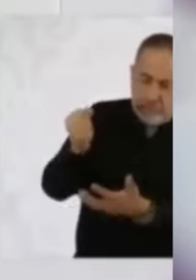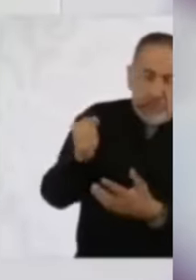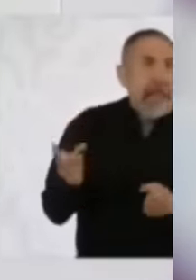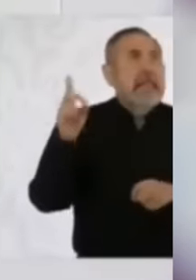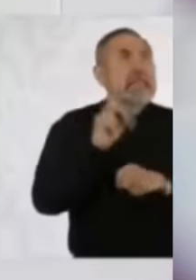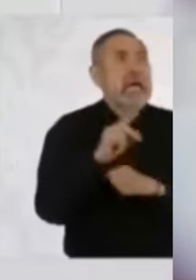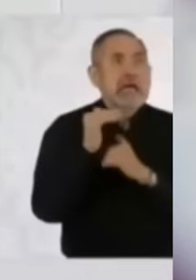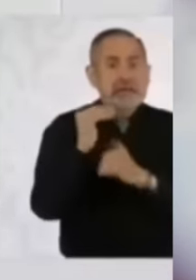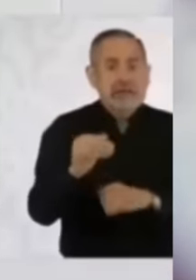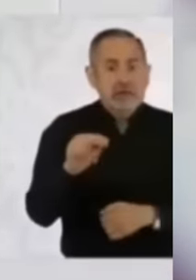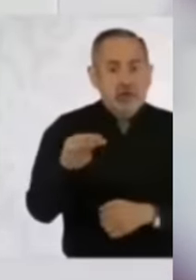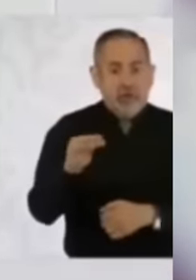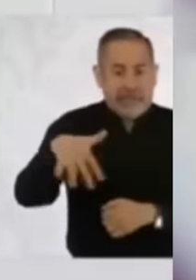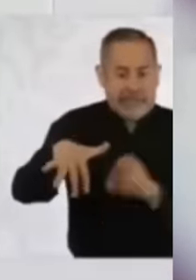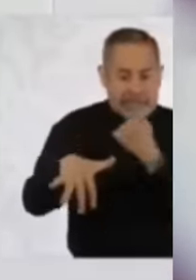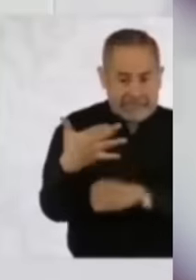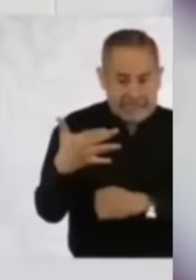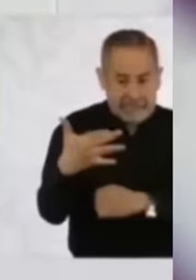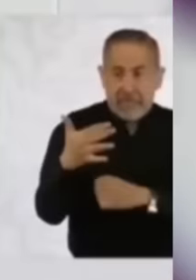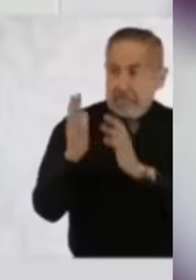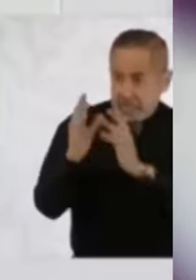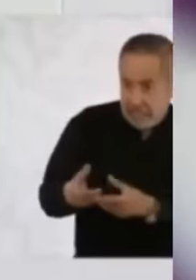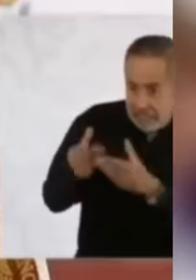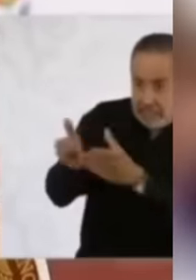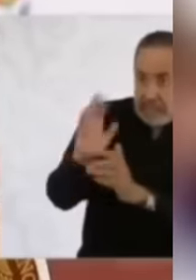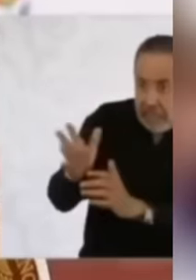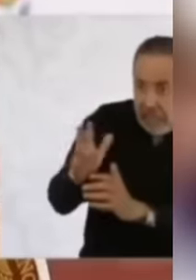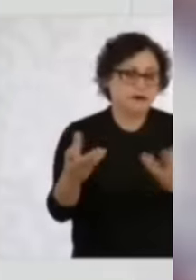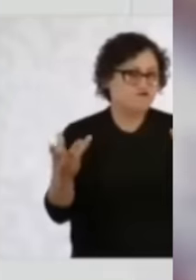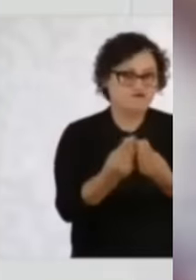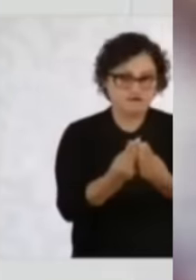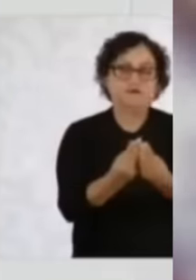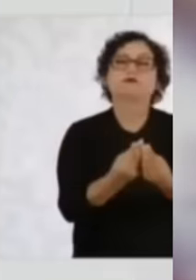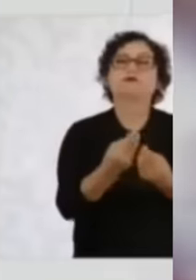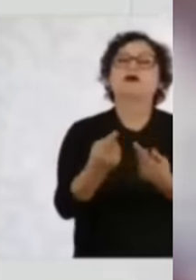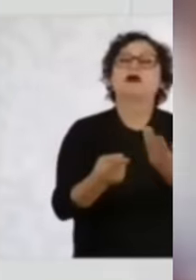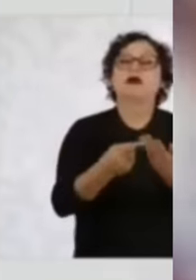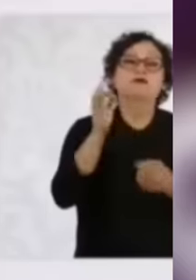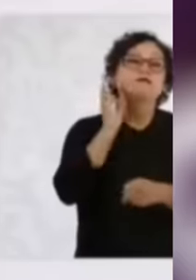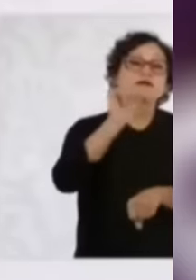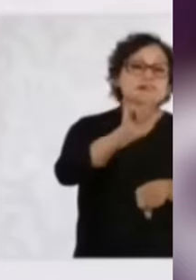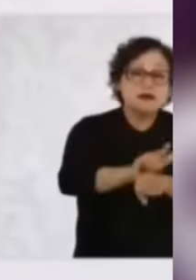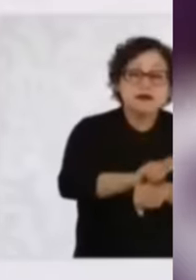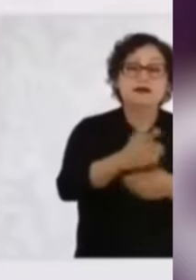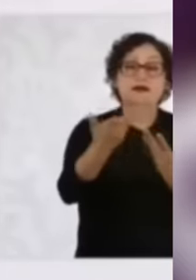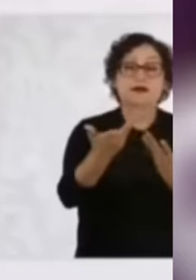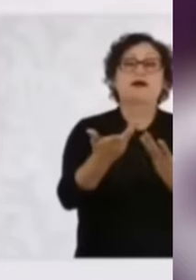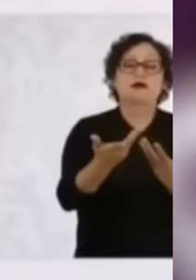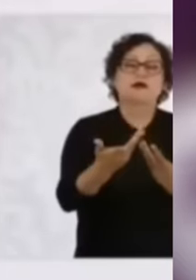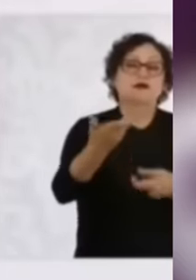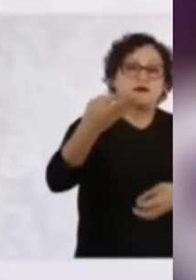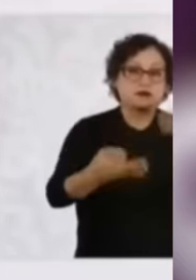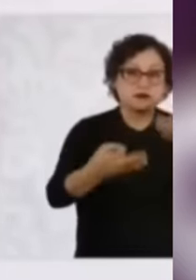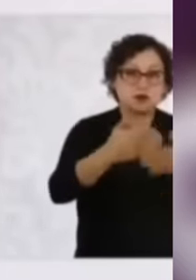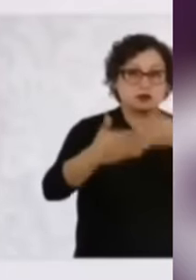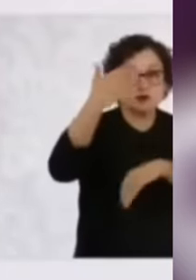15 de noviembre, lo podemos presentar aquí en la mañanera. Shane Baum destacó que su gobierno está trabajando